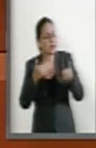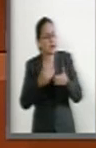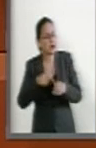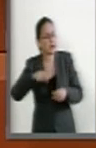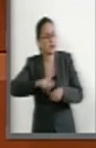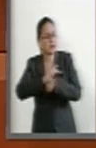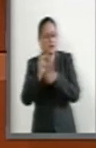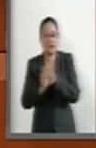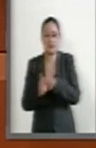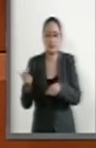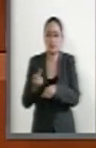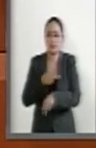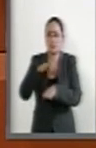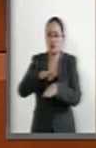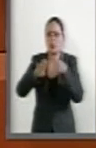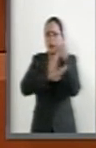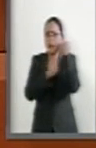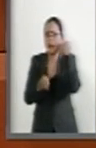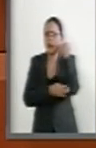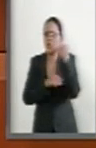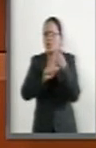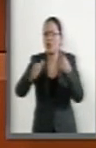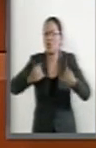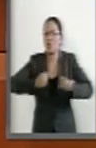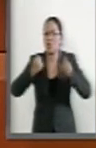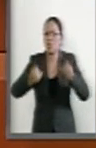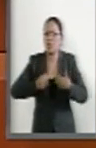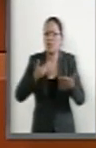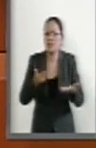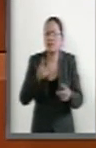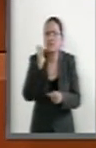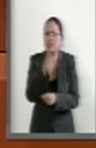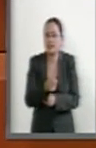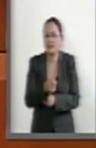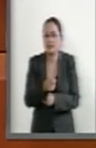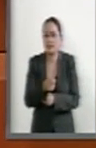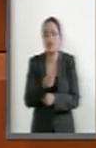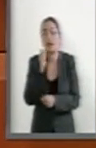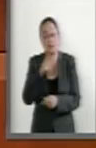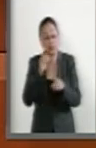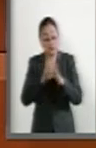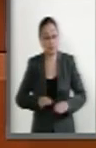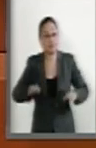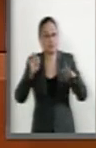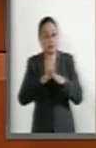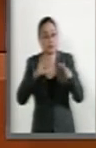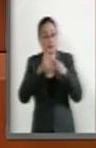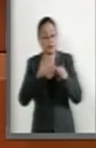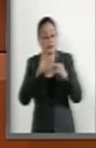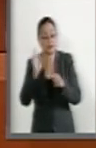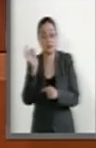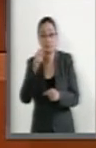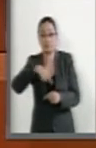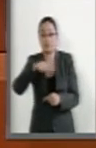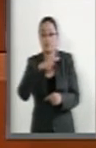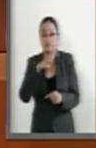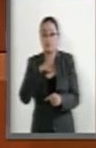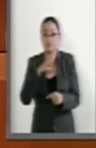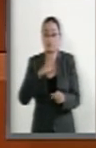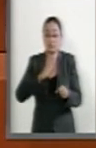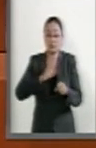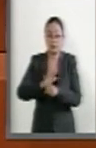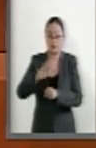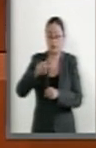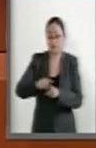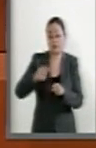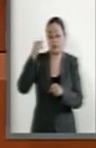país el embarazo adolescente y destacar que además de contar con la Estrategia Nacional